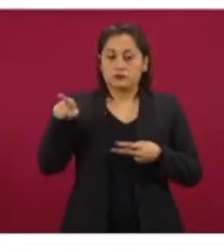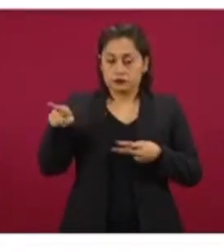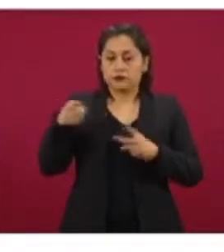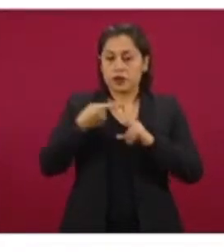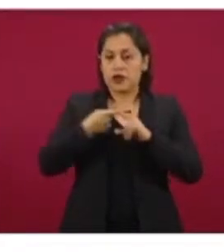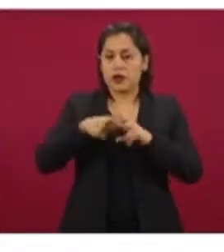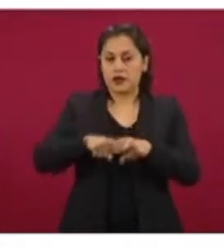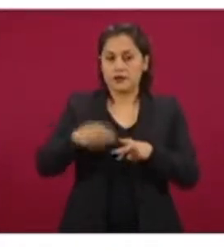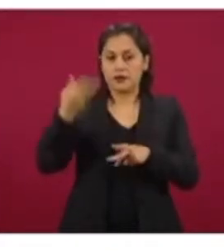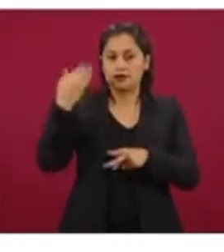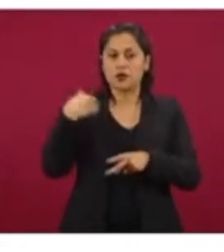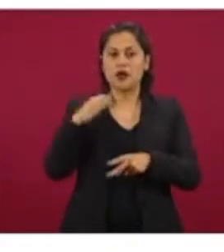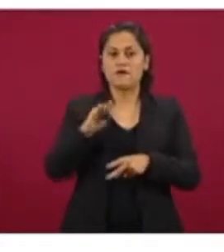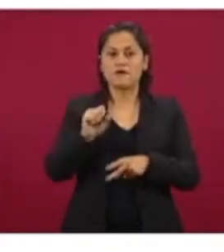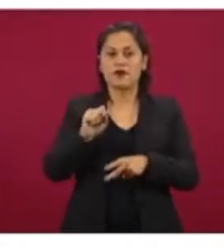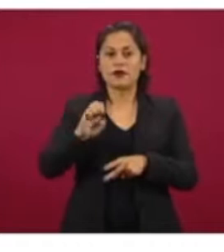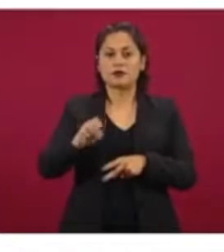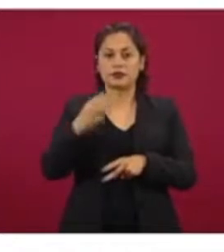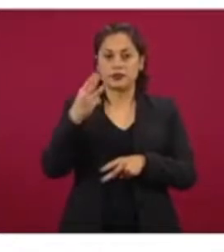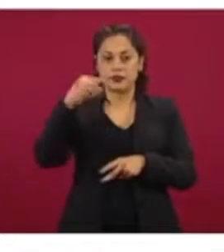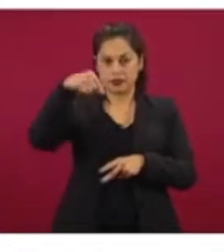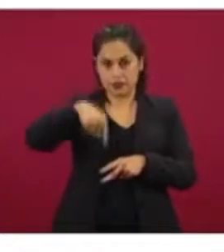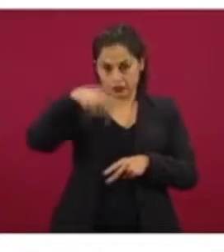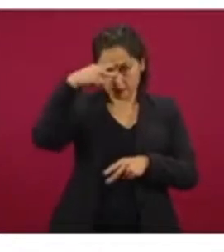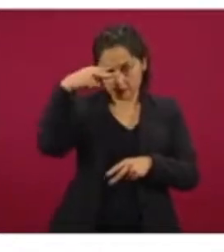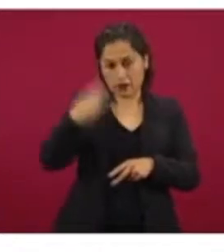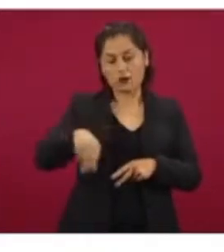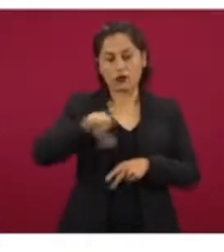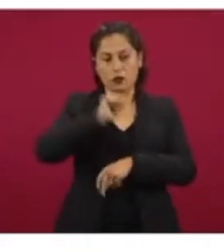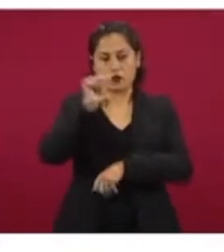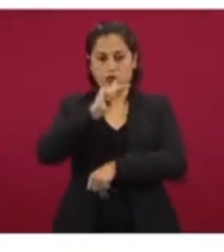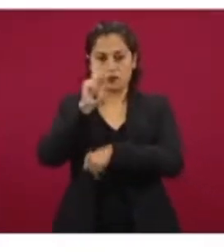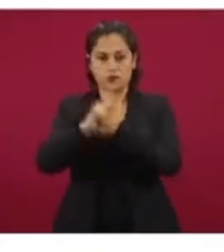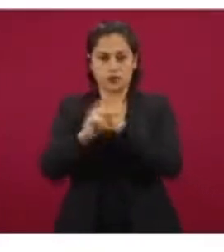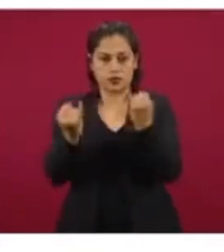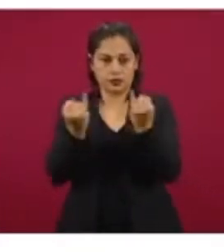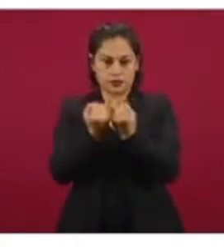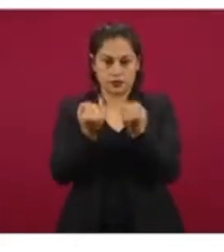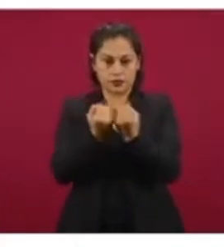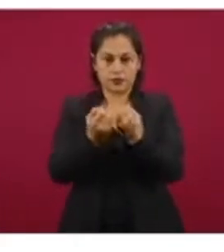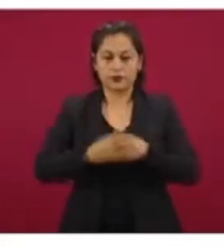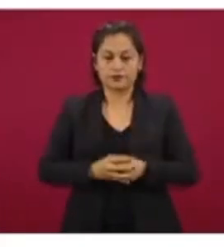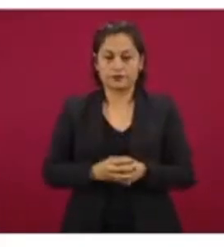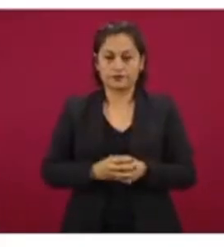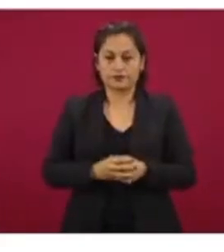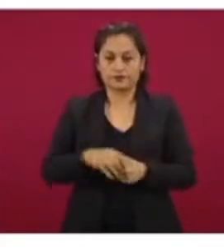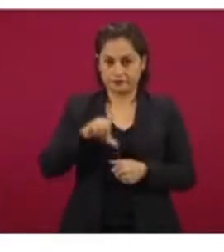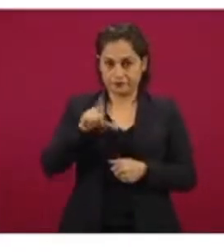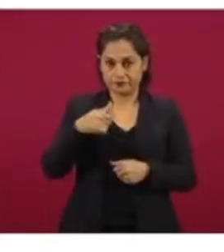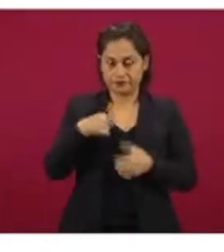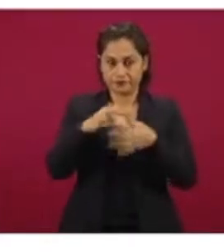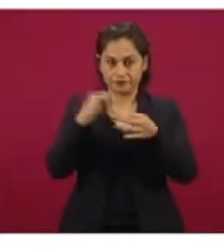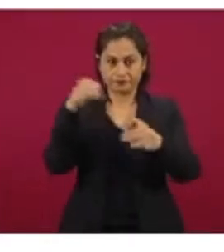en México y en otros países. Que es su pregunta, ahora le doy el detalle.